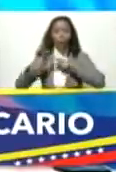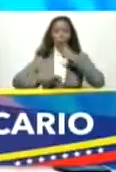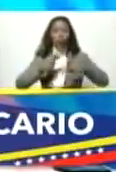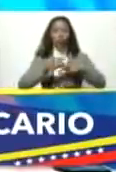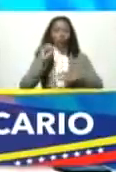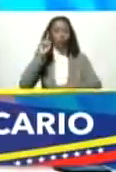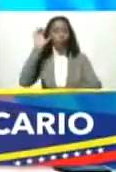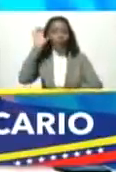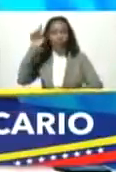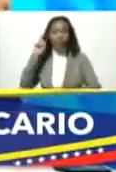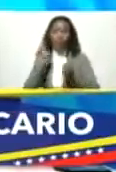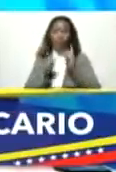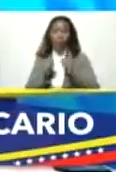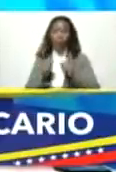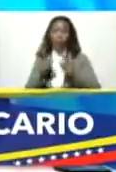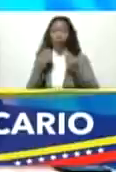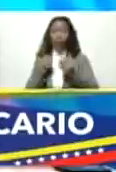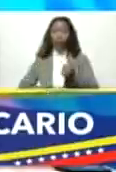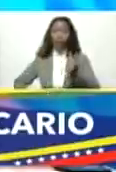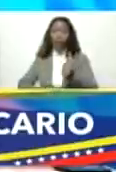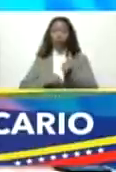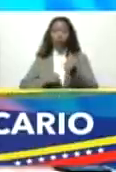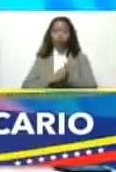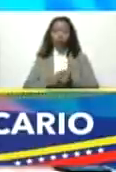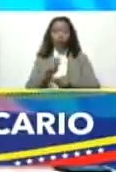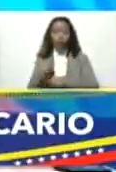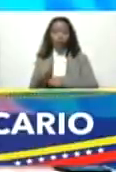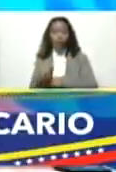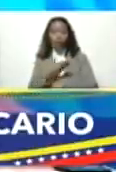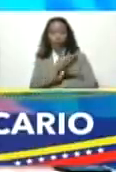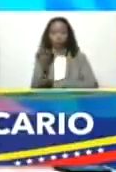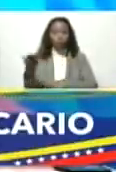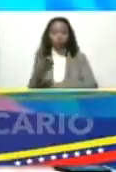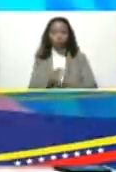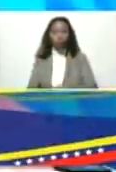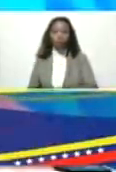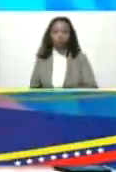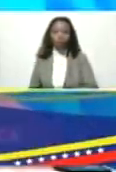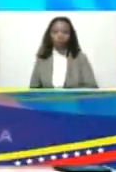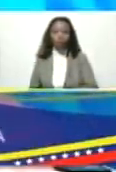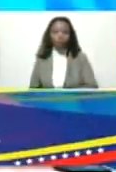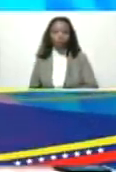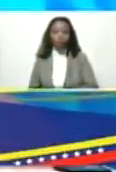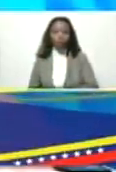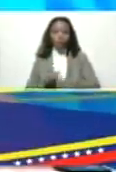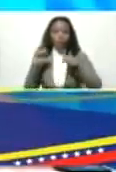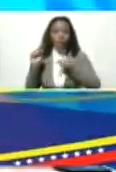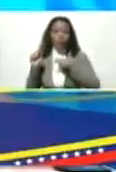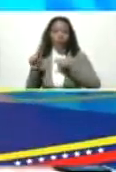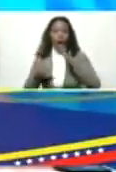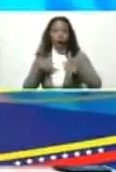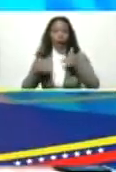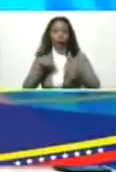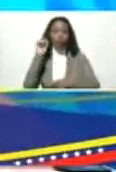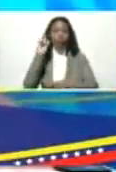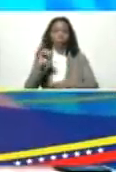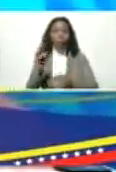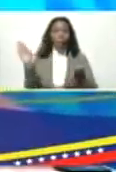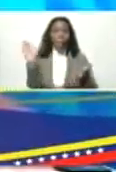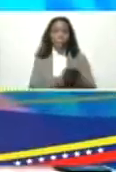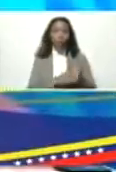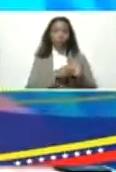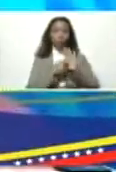país depende mucho del apalancamiento y el financiamiento de ustedes y este acto también se enmarca